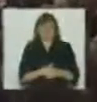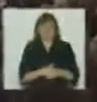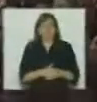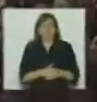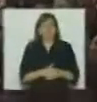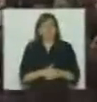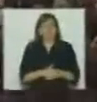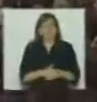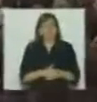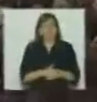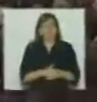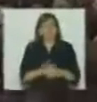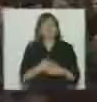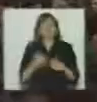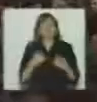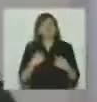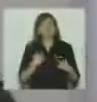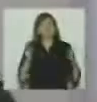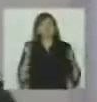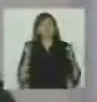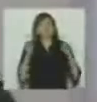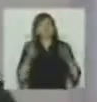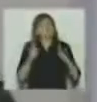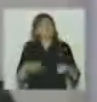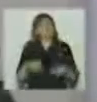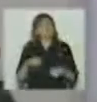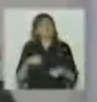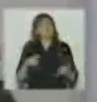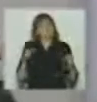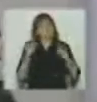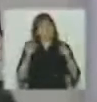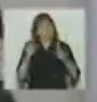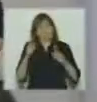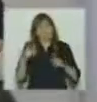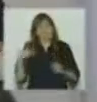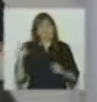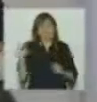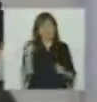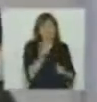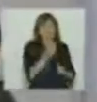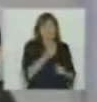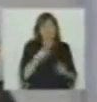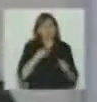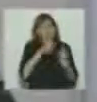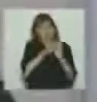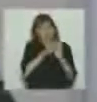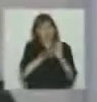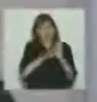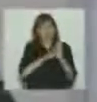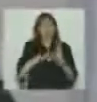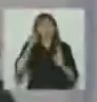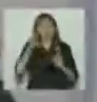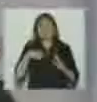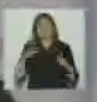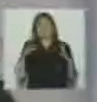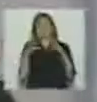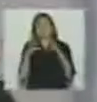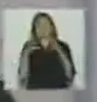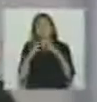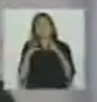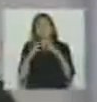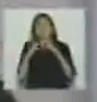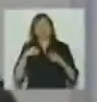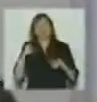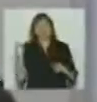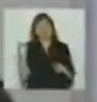también la televisión para todos TV para todos un poco el complemento también de fútbol para todos es que yo soy una presidenta